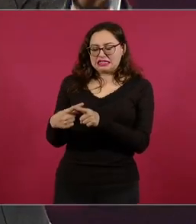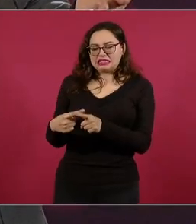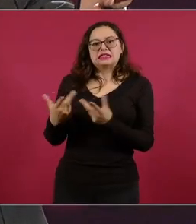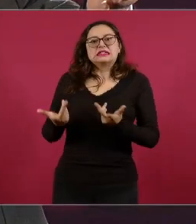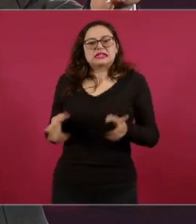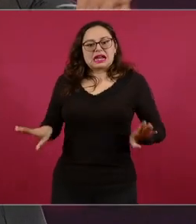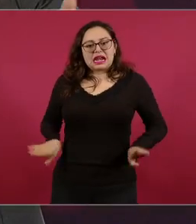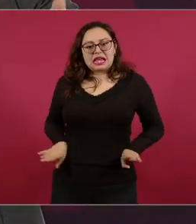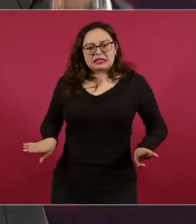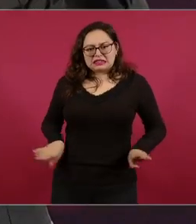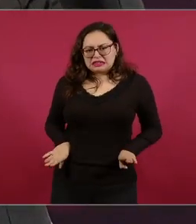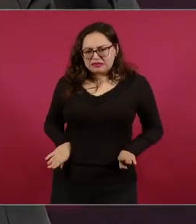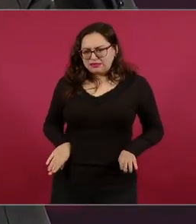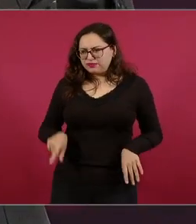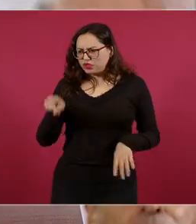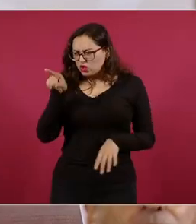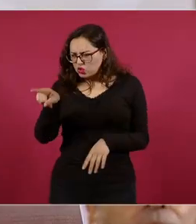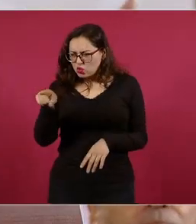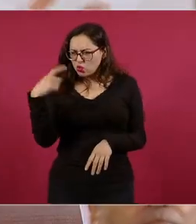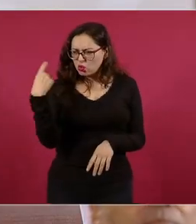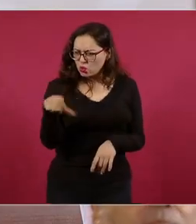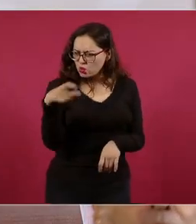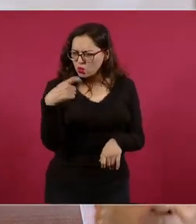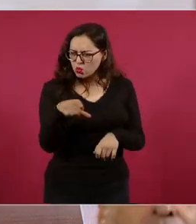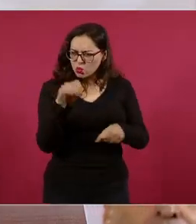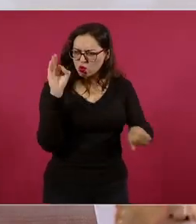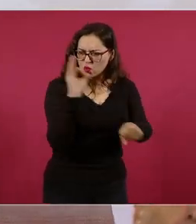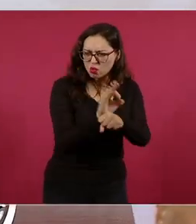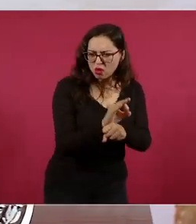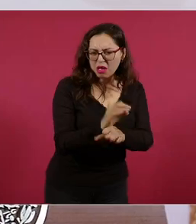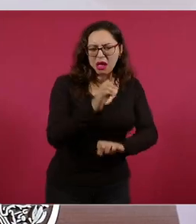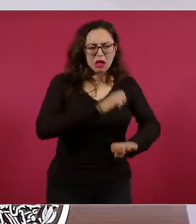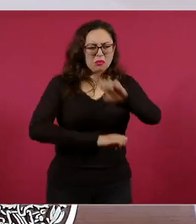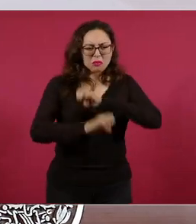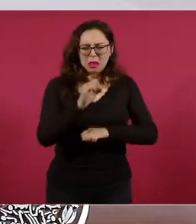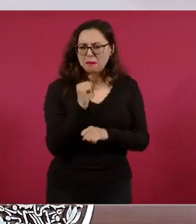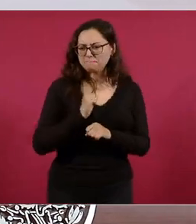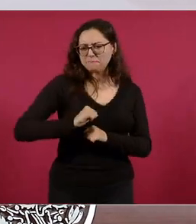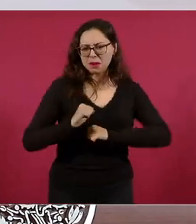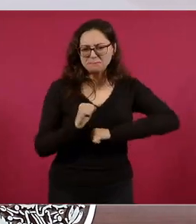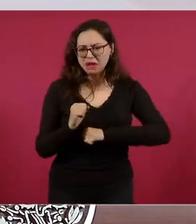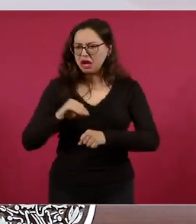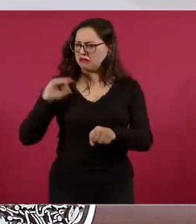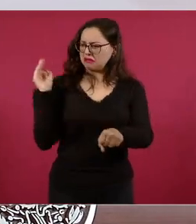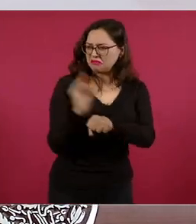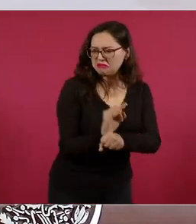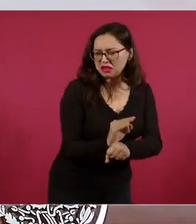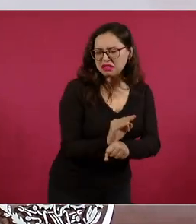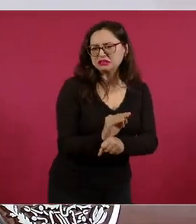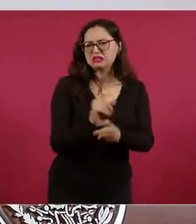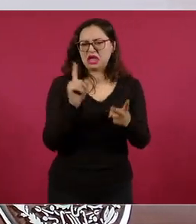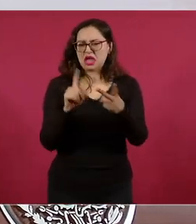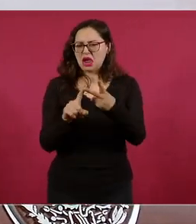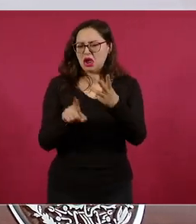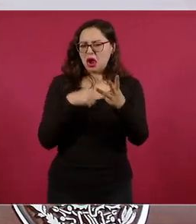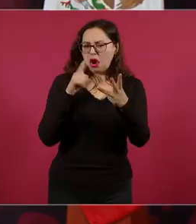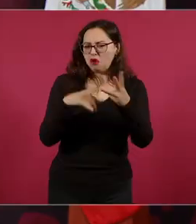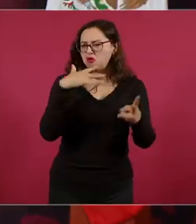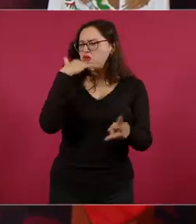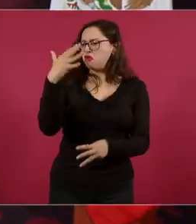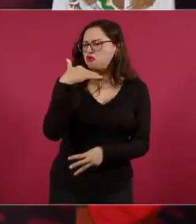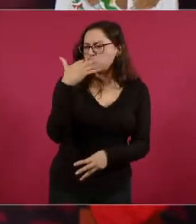apotentados, defiendes a traficantes de influencia, defiendes a corruptos,